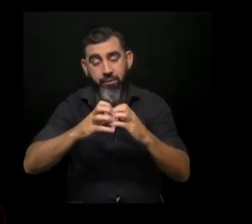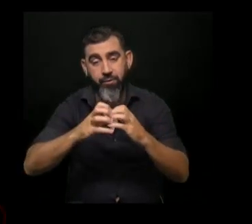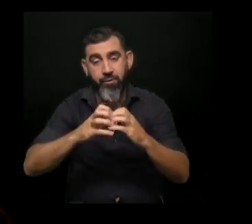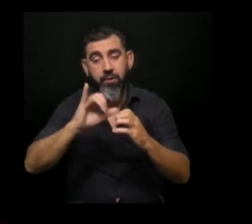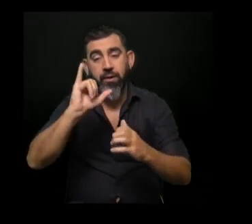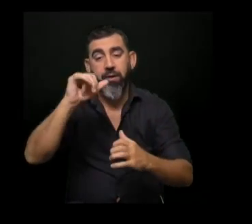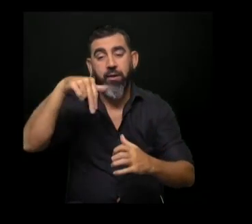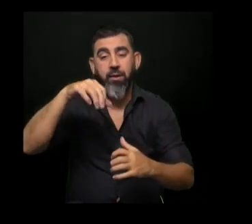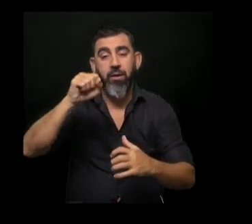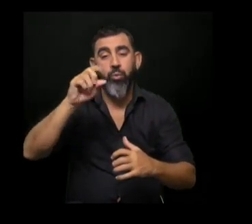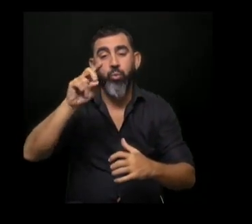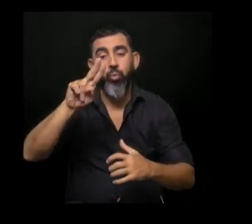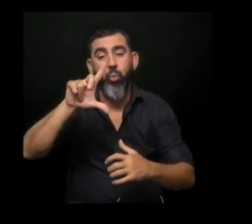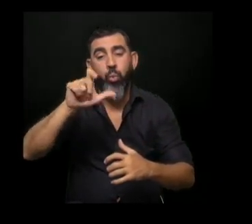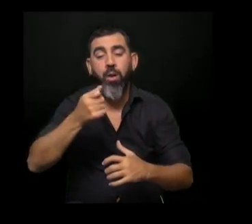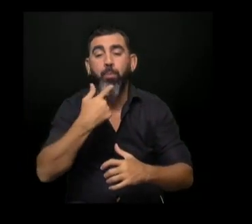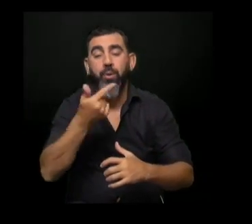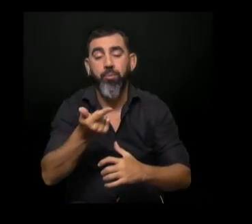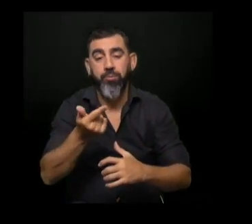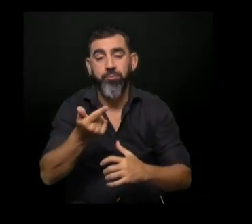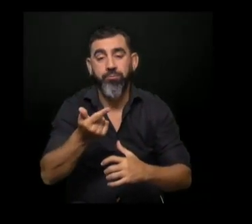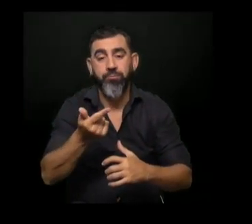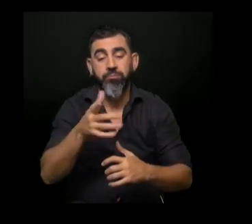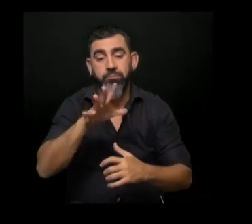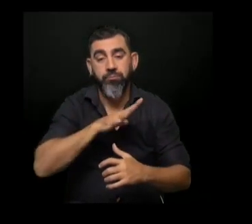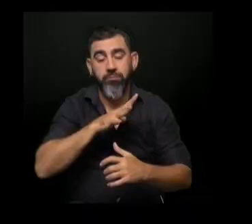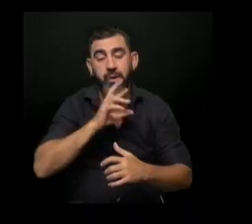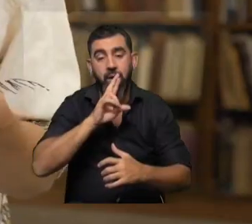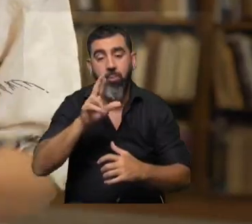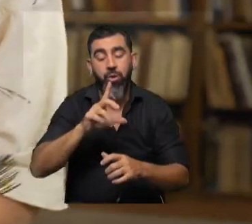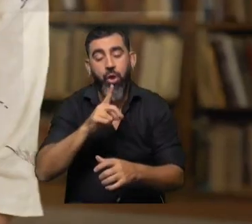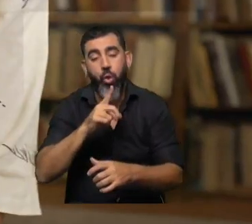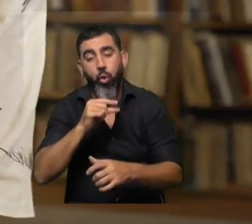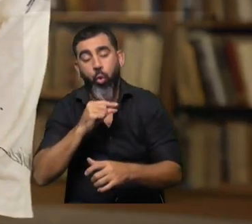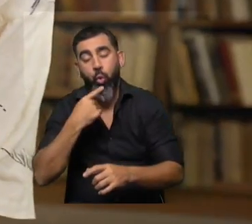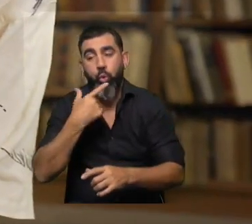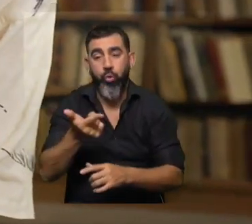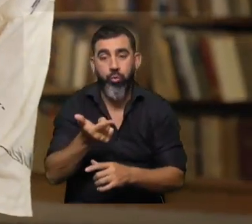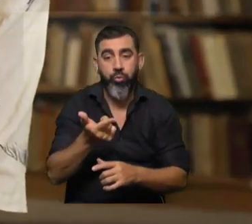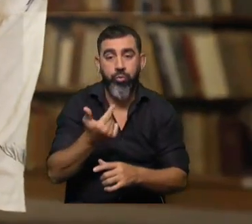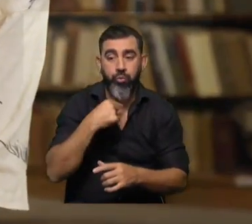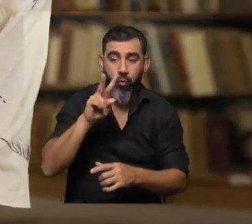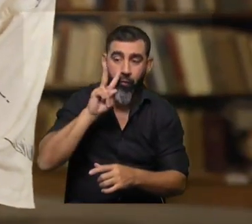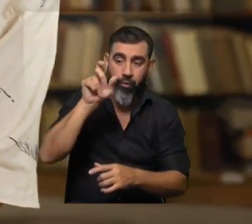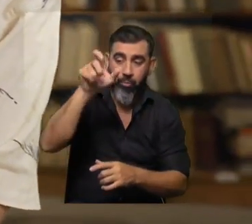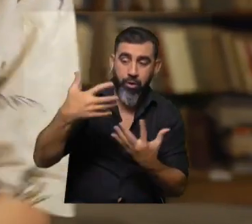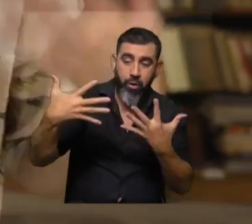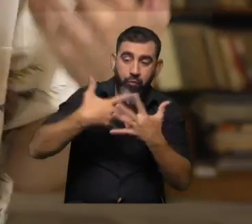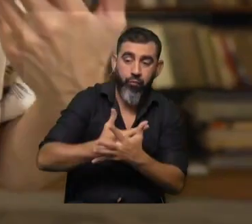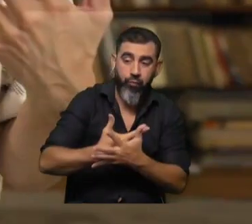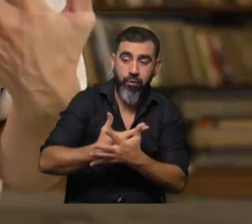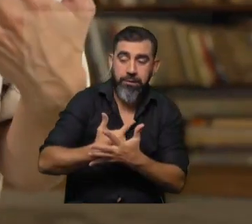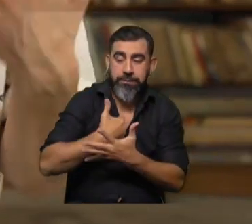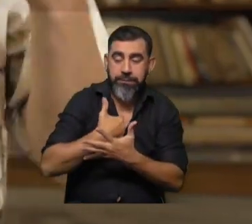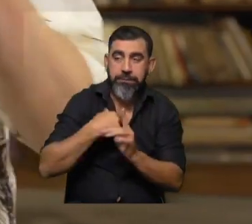ínsula, y que principalmente, por ejemplo, participan en las respuestas al dolor. Como que de alguna manera cuando yo veo a alguien sufrir dolor, se